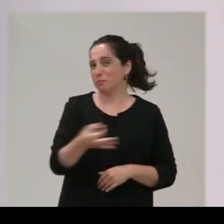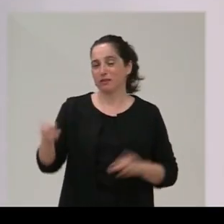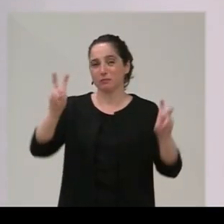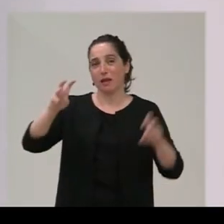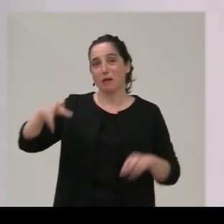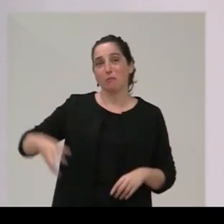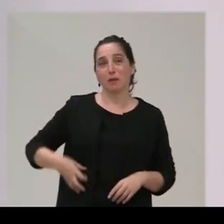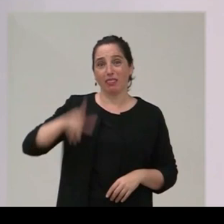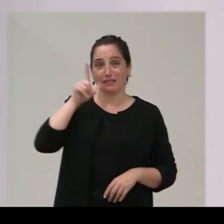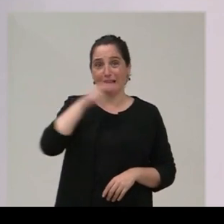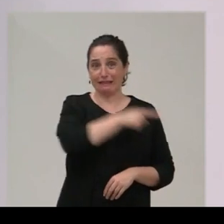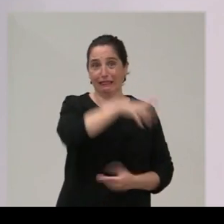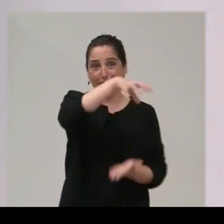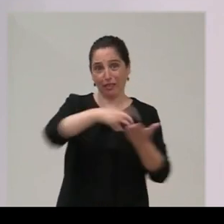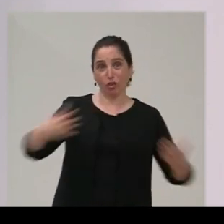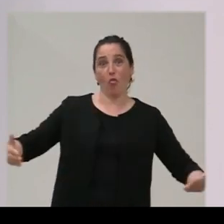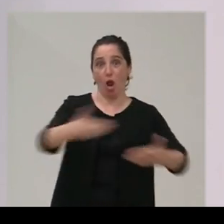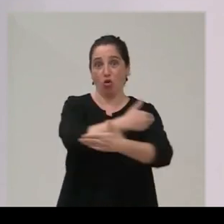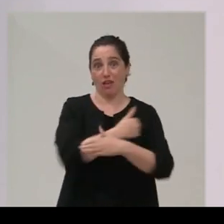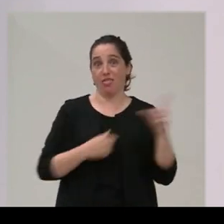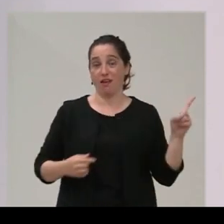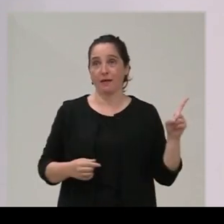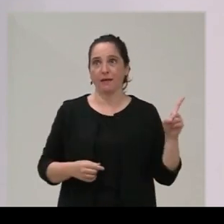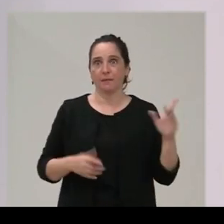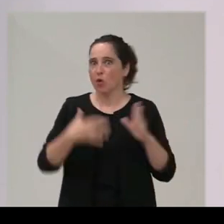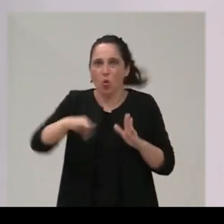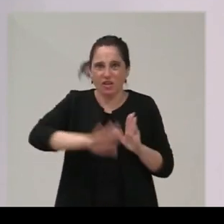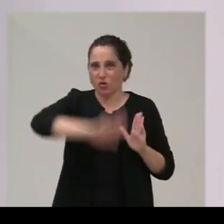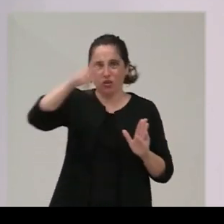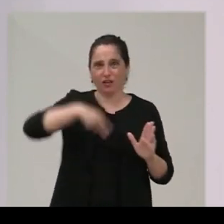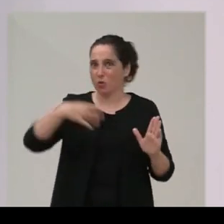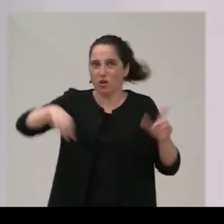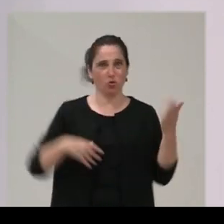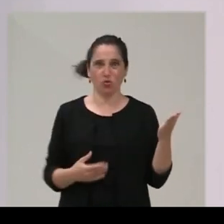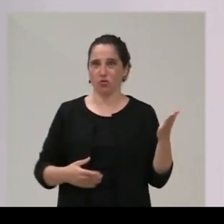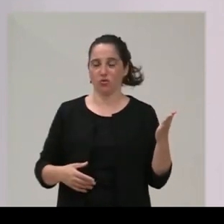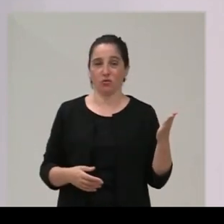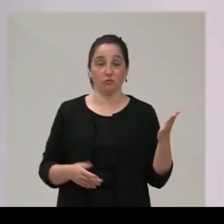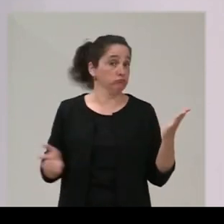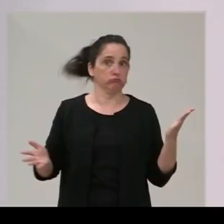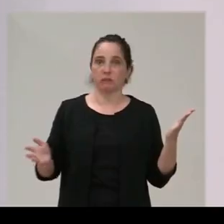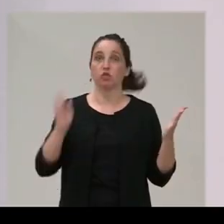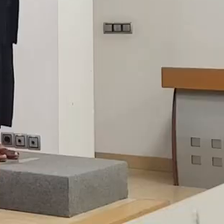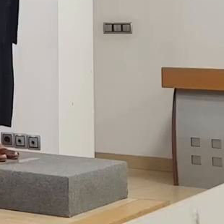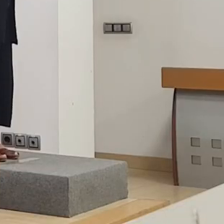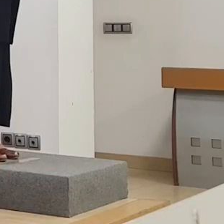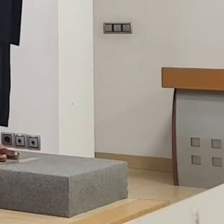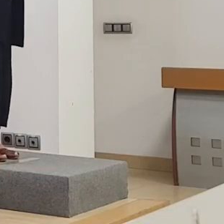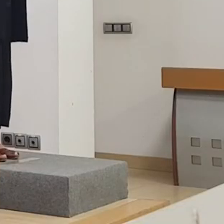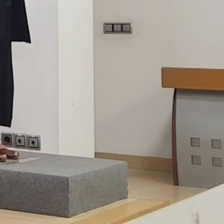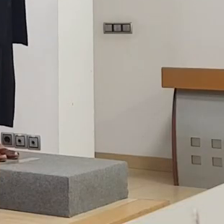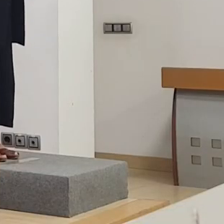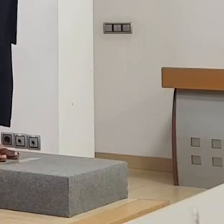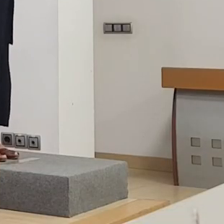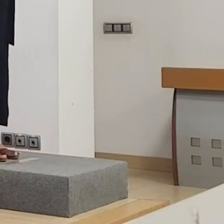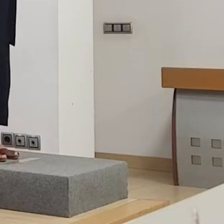que el princesa Leticia como ella ha dicho es el único que hay en Cantabria que ya no solamente es alojamiento